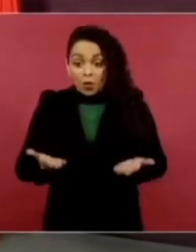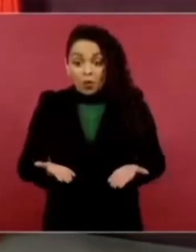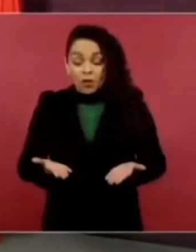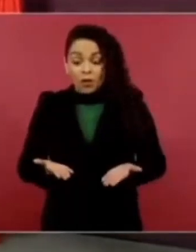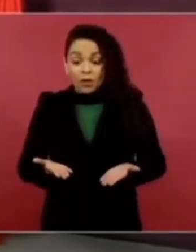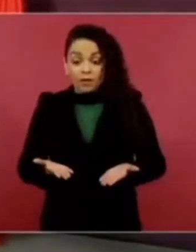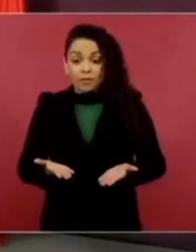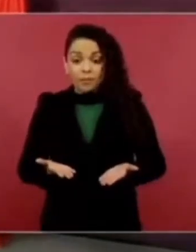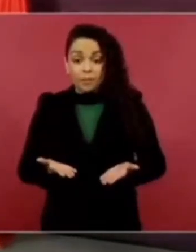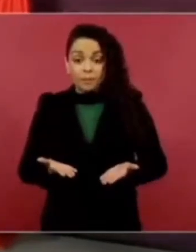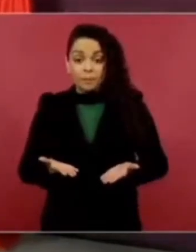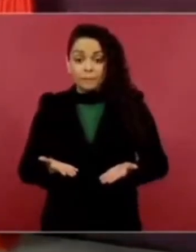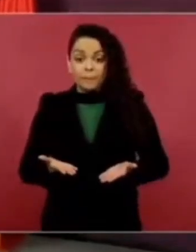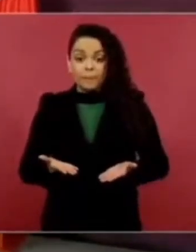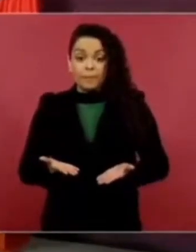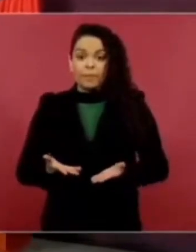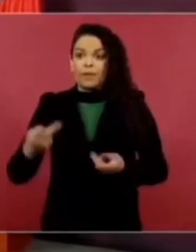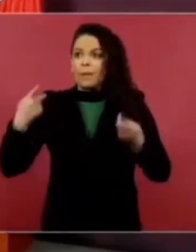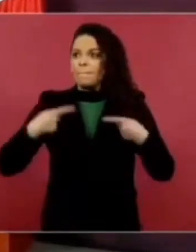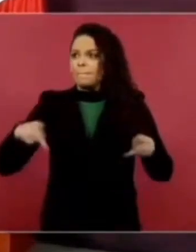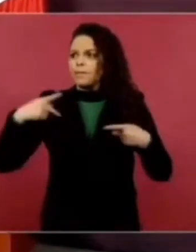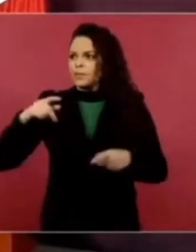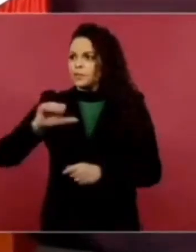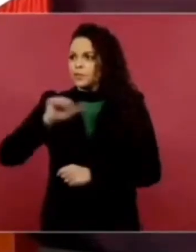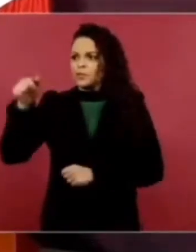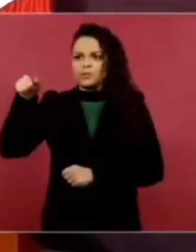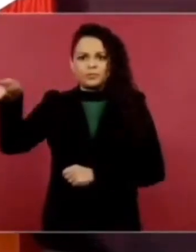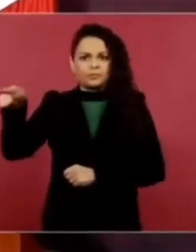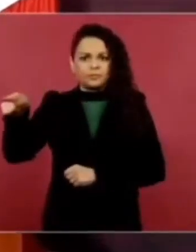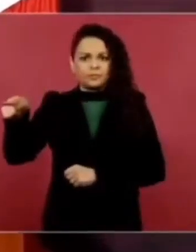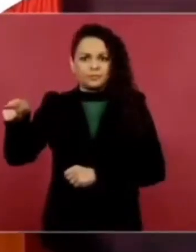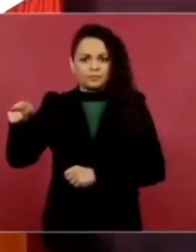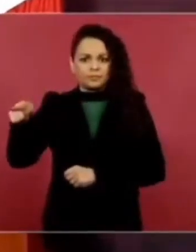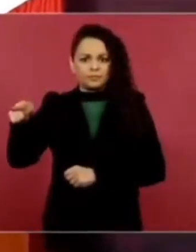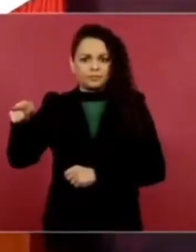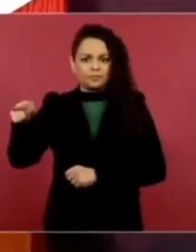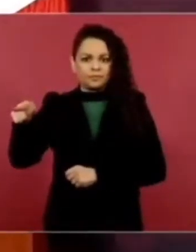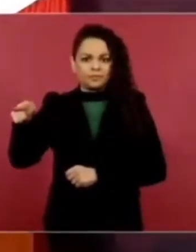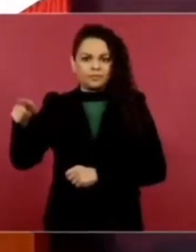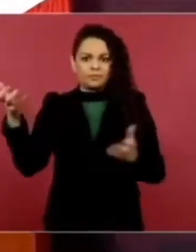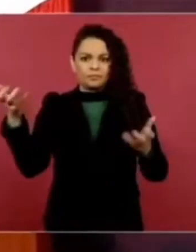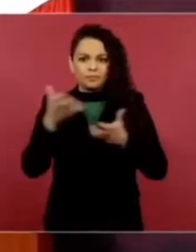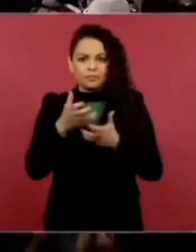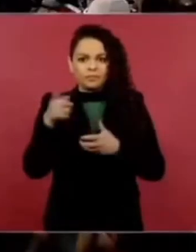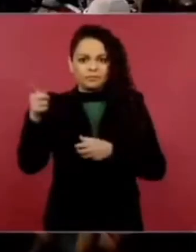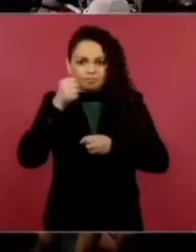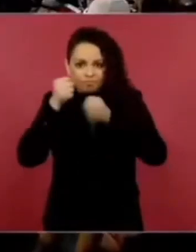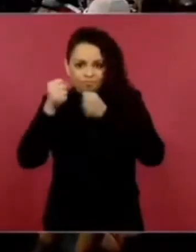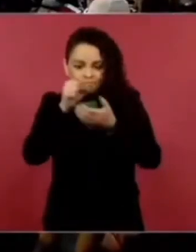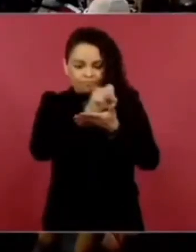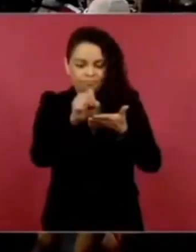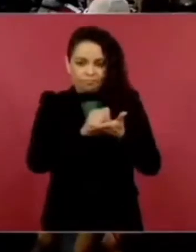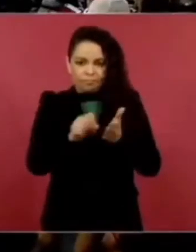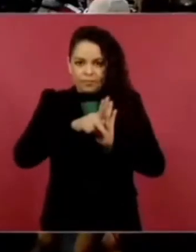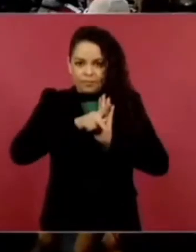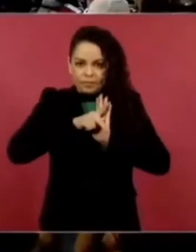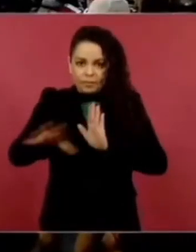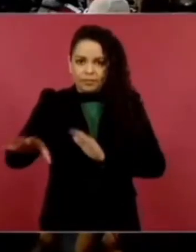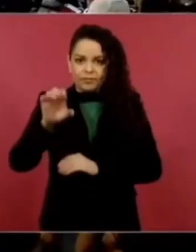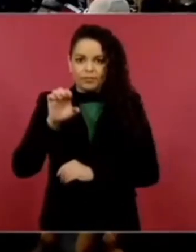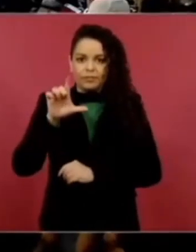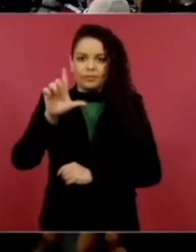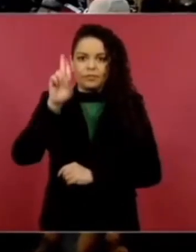otro periodista así de estos columnistas del Universal Soto